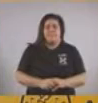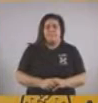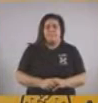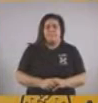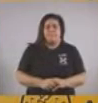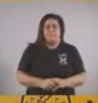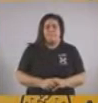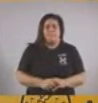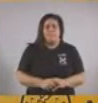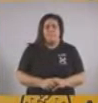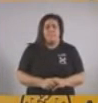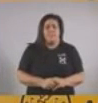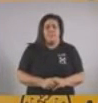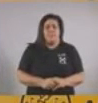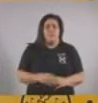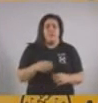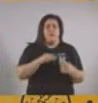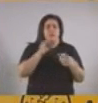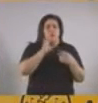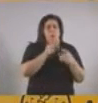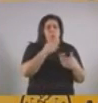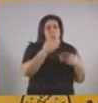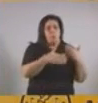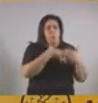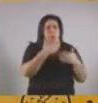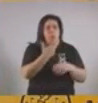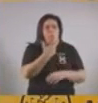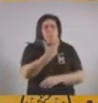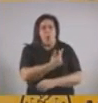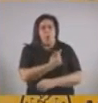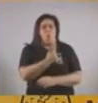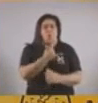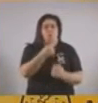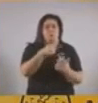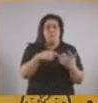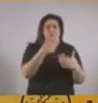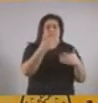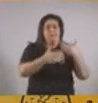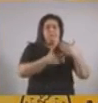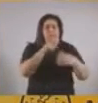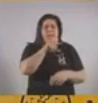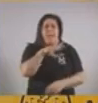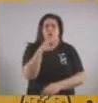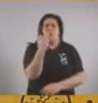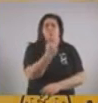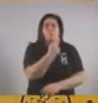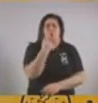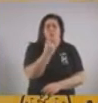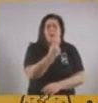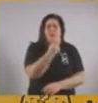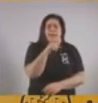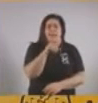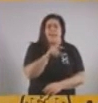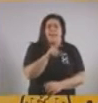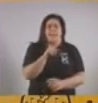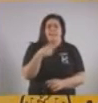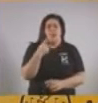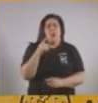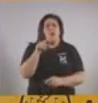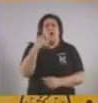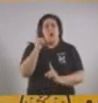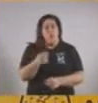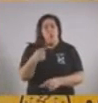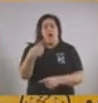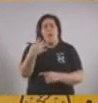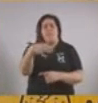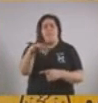Ahora, avanzar con los testeos, con la vacunación, todo eso es muy importante, pero no reemplaza el compromiso